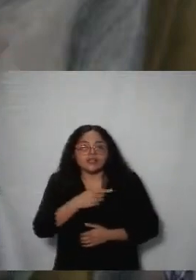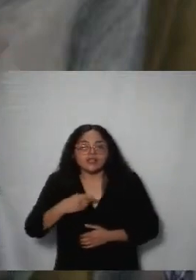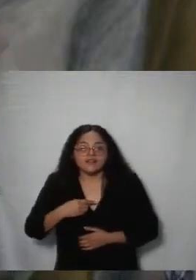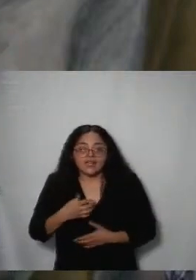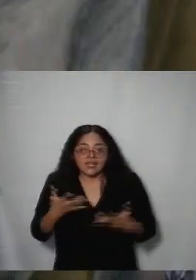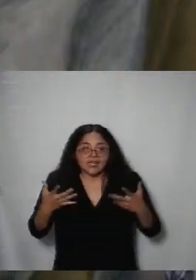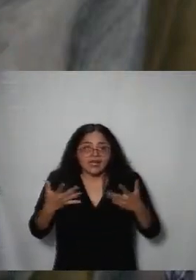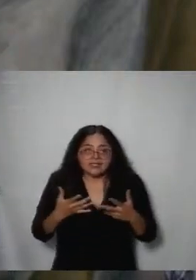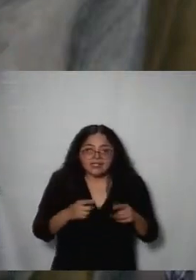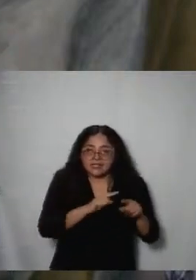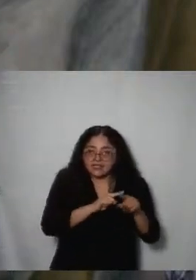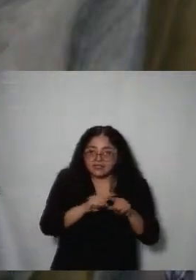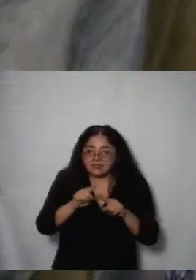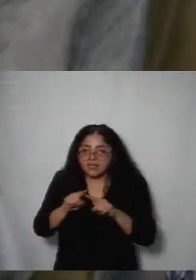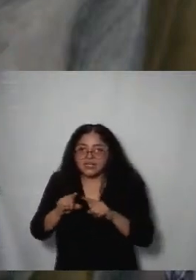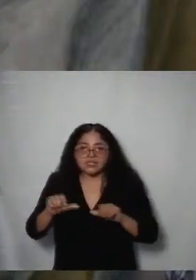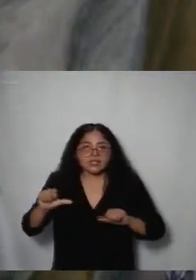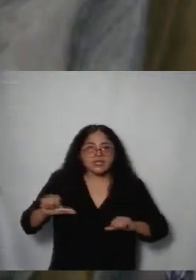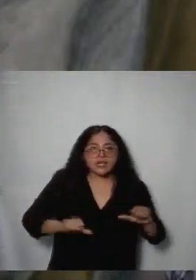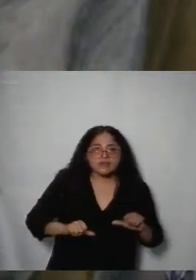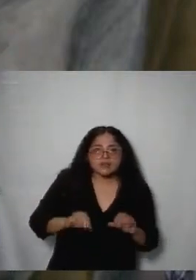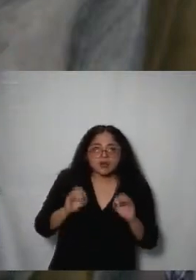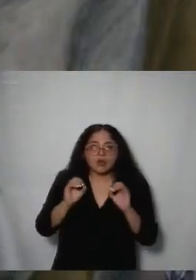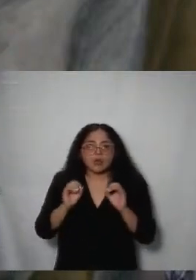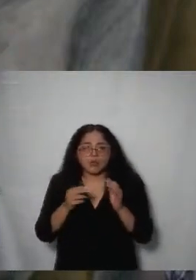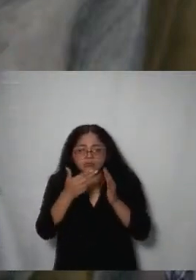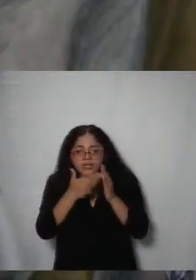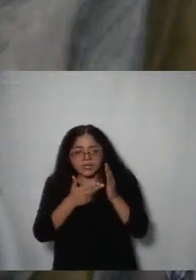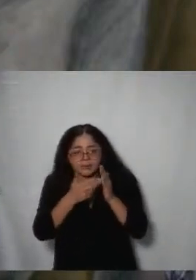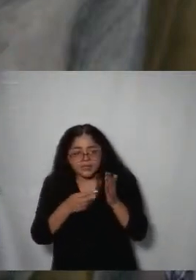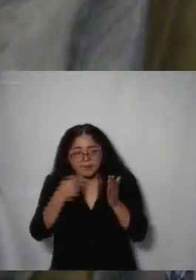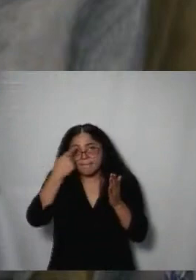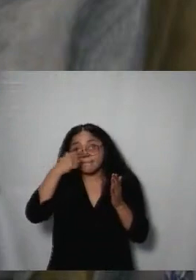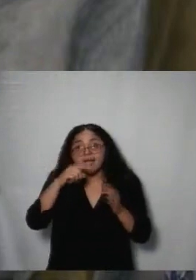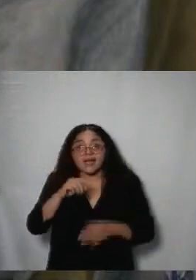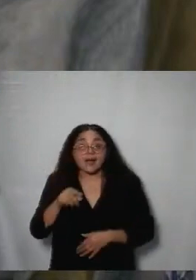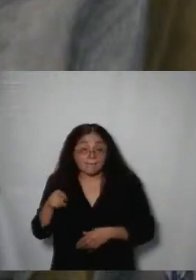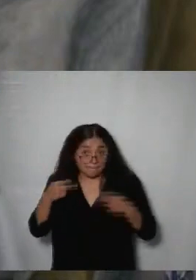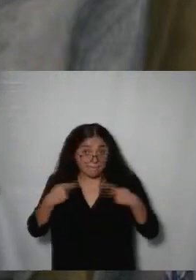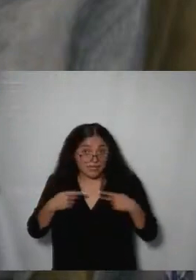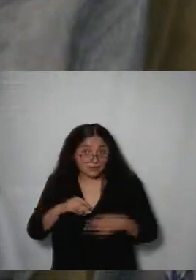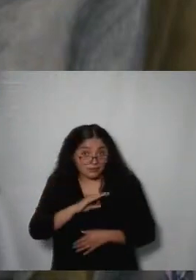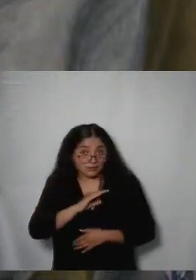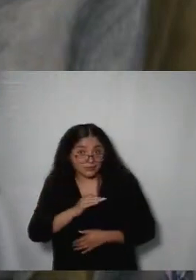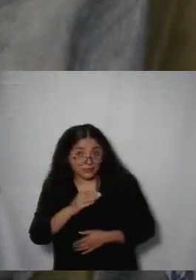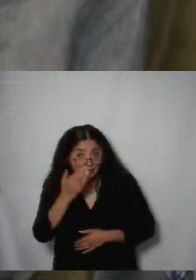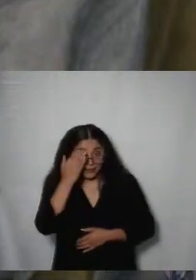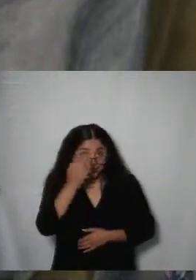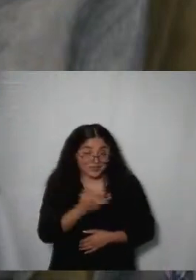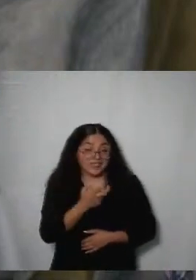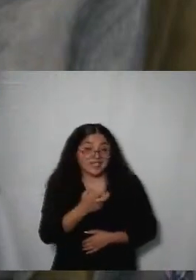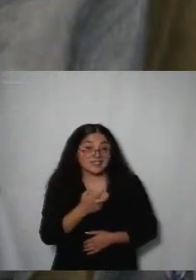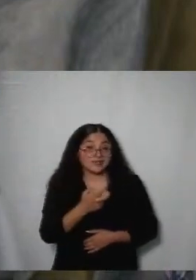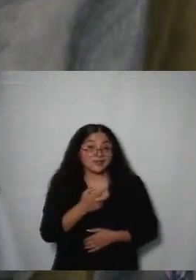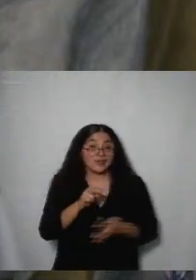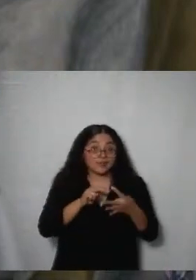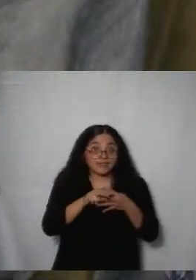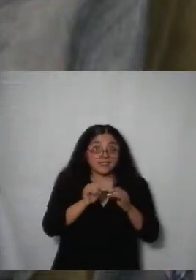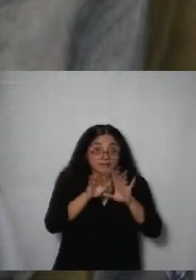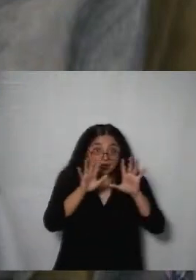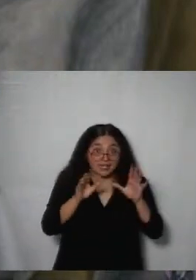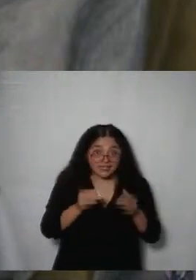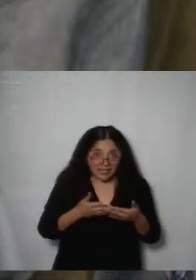obligación de crear elementos y establecer elementos que permitan impulsar esta denominada transparencia proactiva